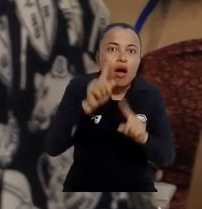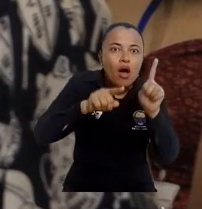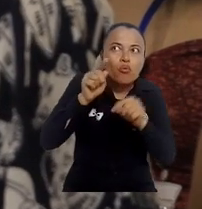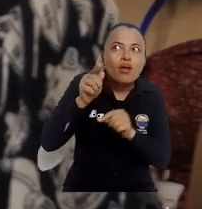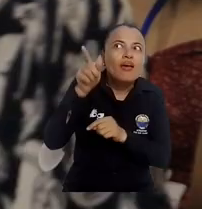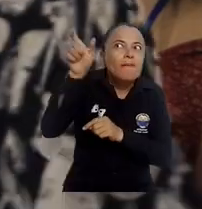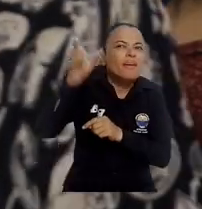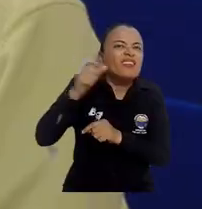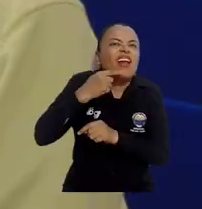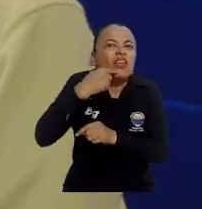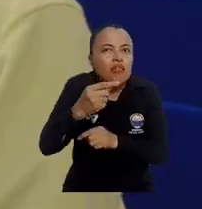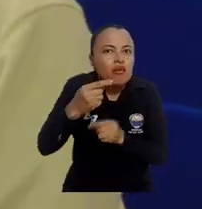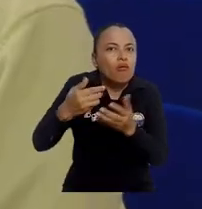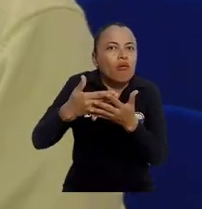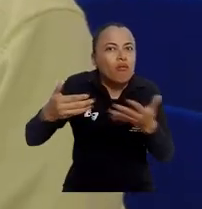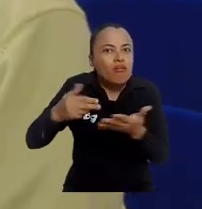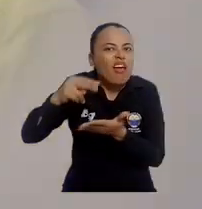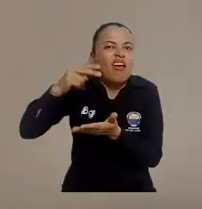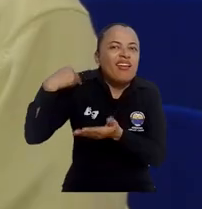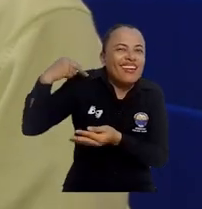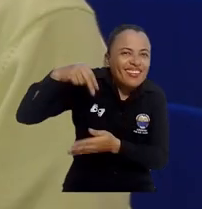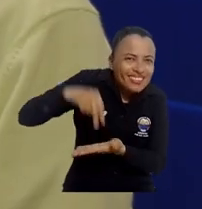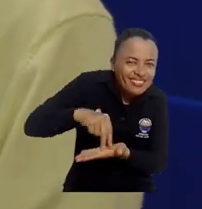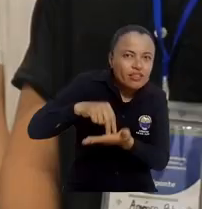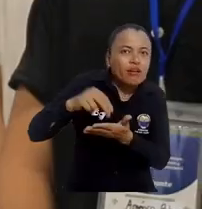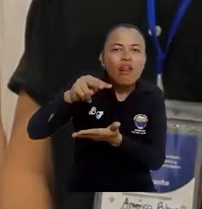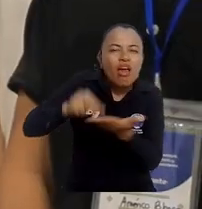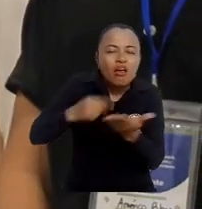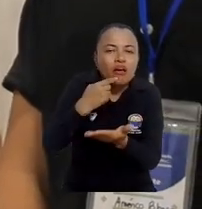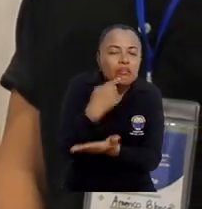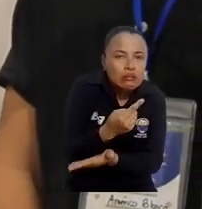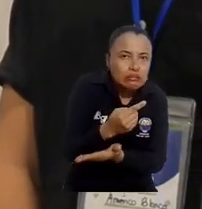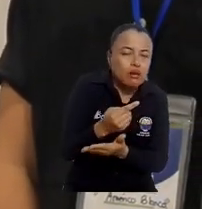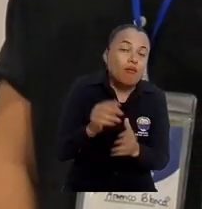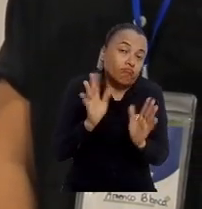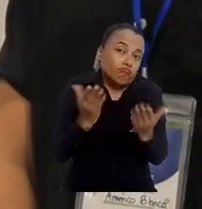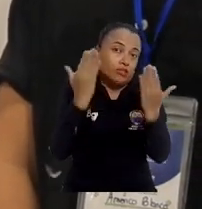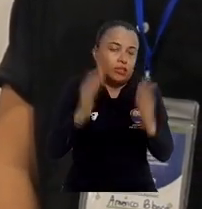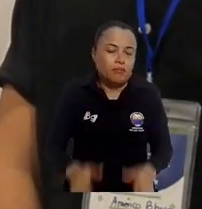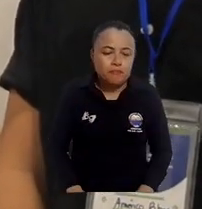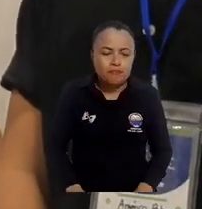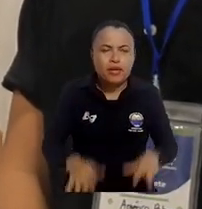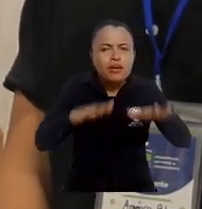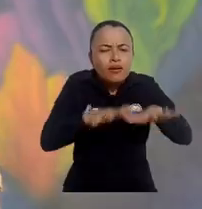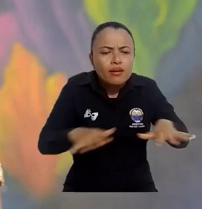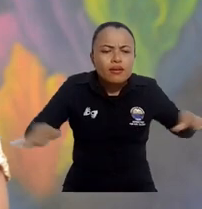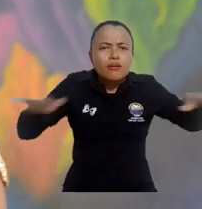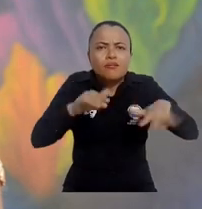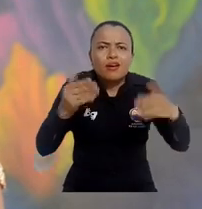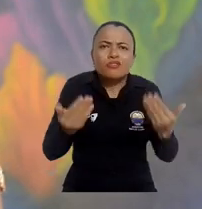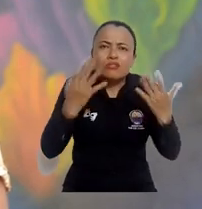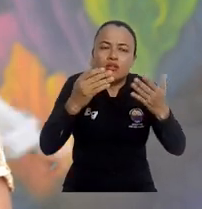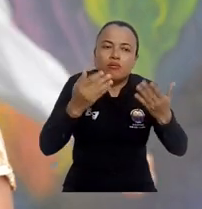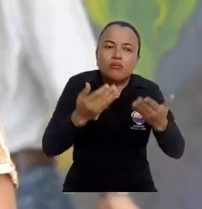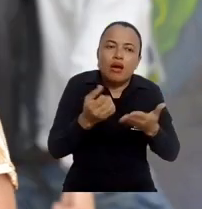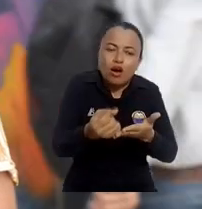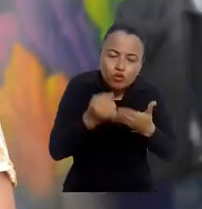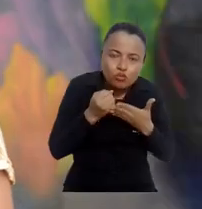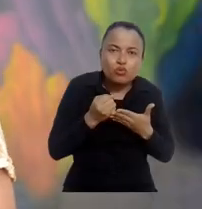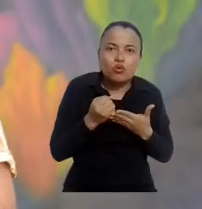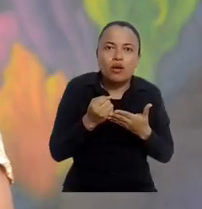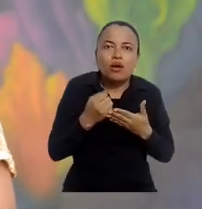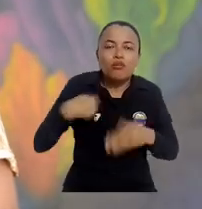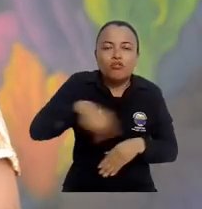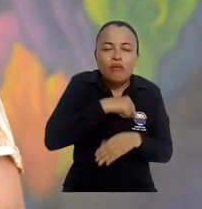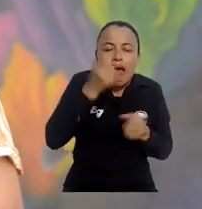y que en muchos casos son referentes que nosotros solemos leer, solemos citar. Estos espacios abren la posibilidad para que